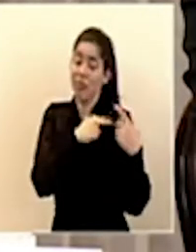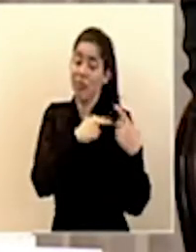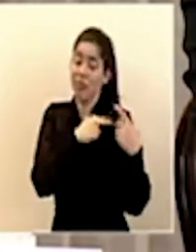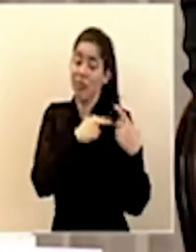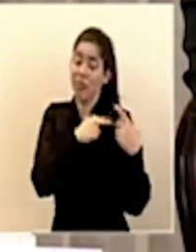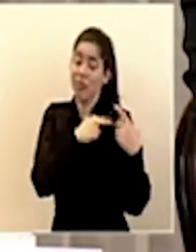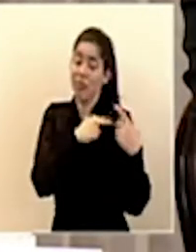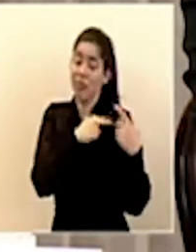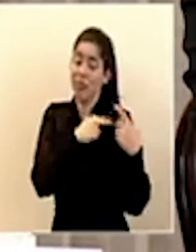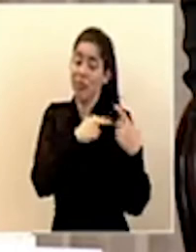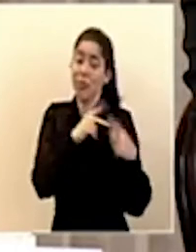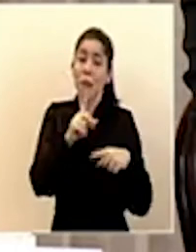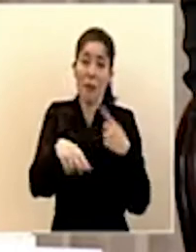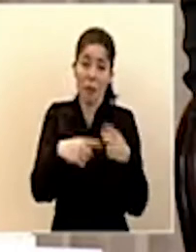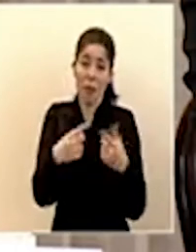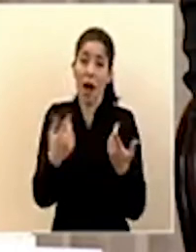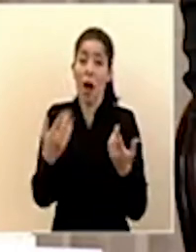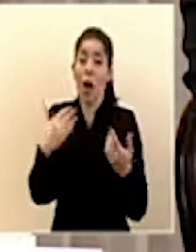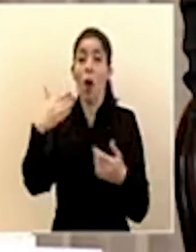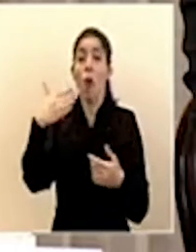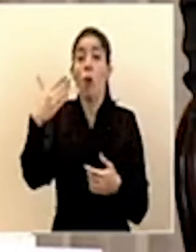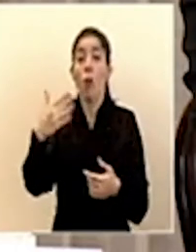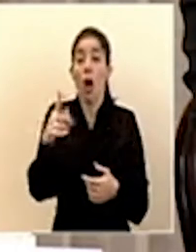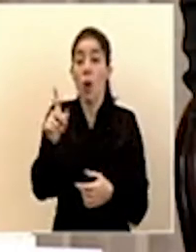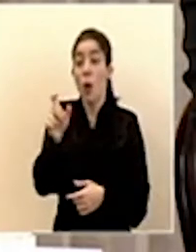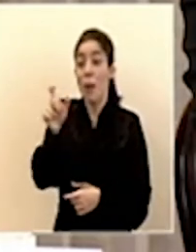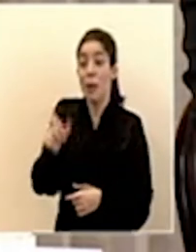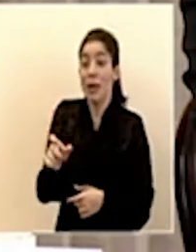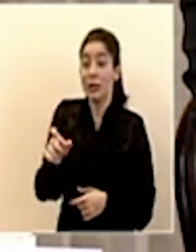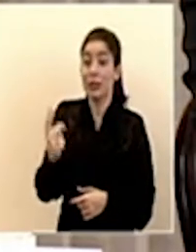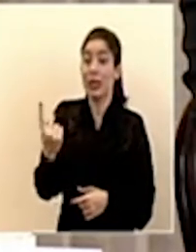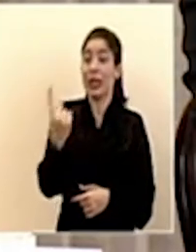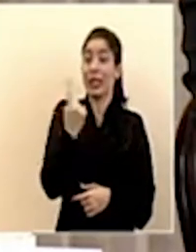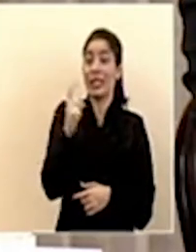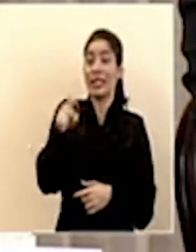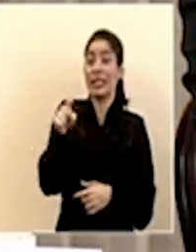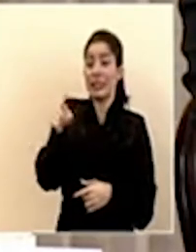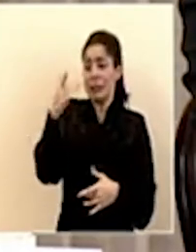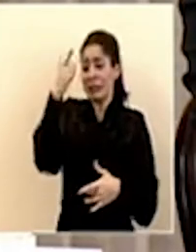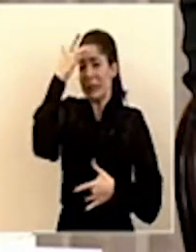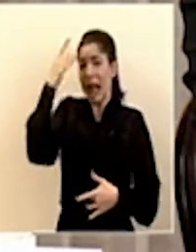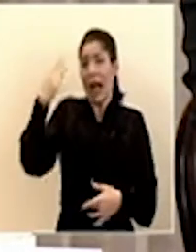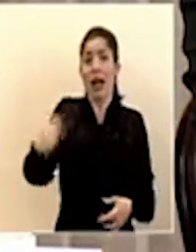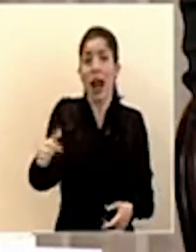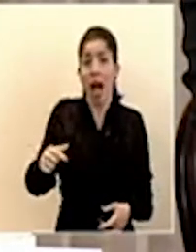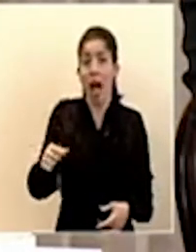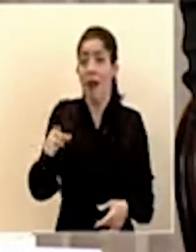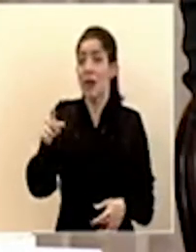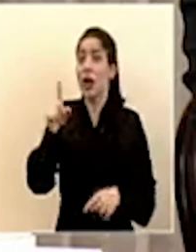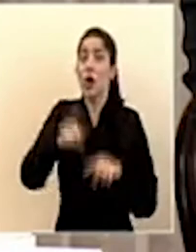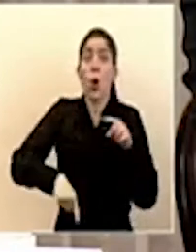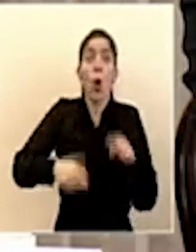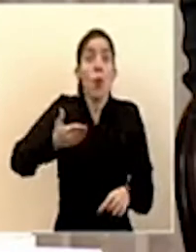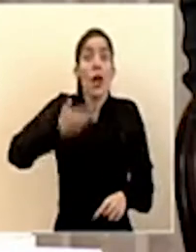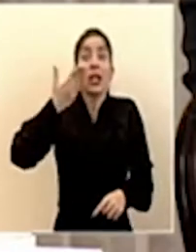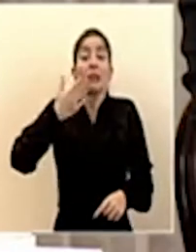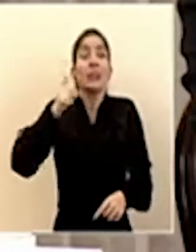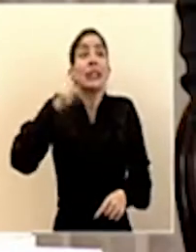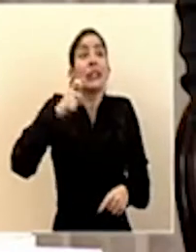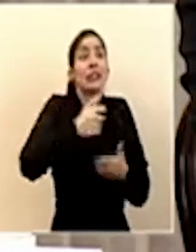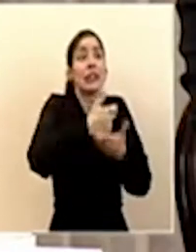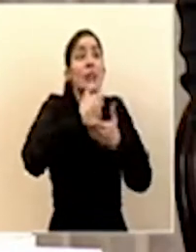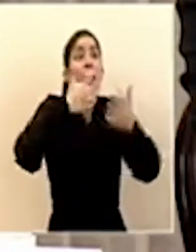ustedes va a ocurrir el hecho de que cuando alguien ocupe porque tiene una enfermedad grave y no puede respirar y ocupa un